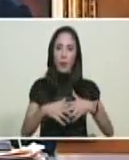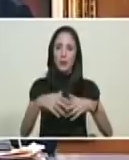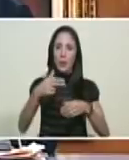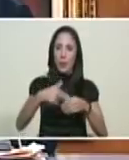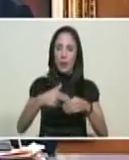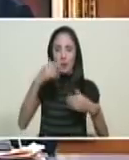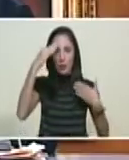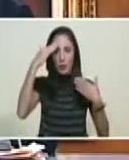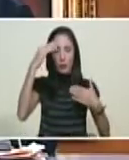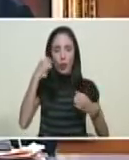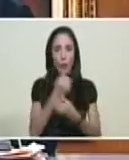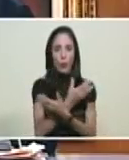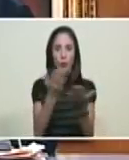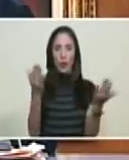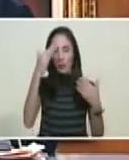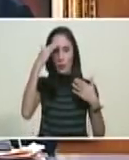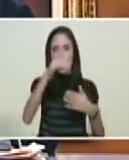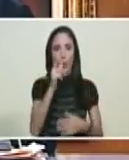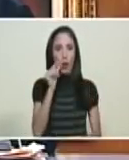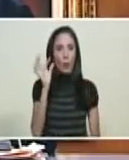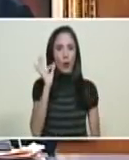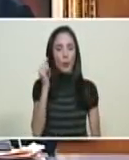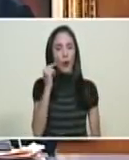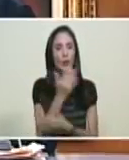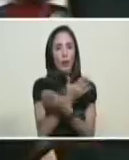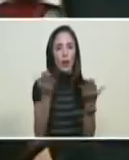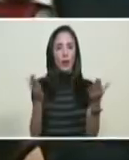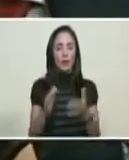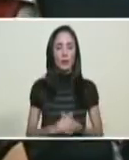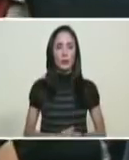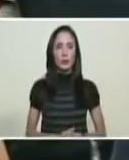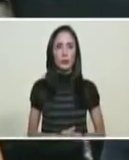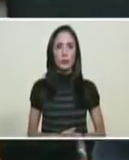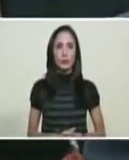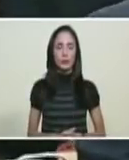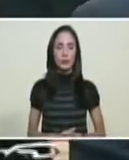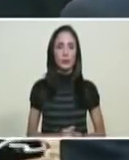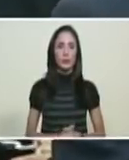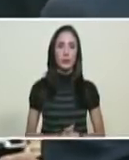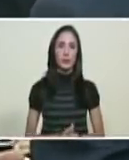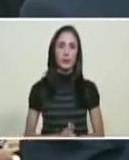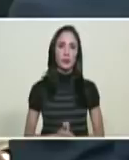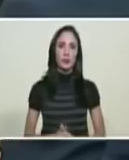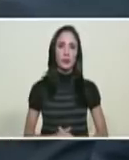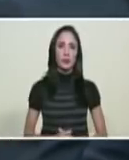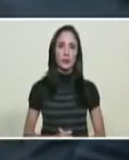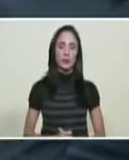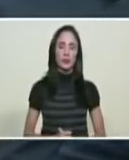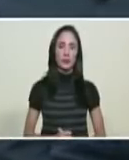a todos, a todas, mis queridos hermanos y hermanas. A los